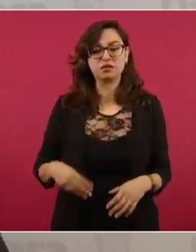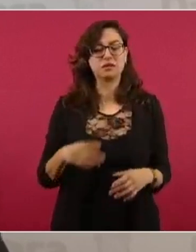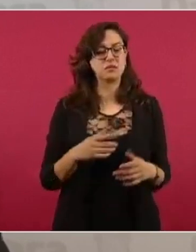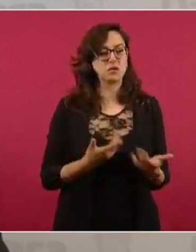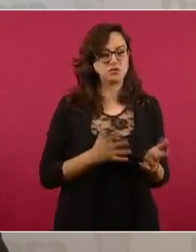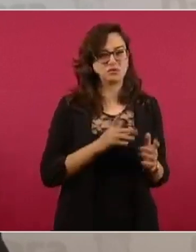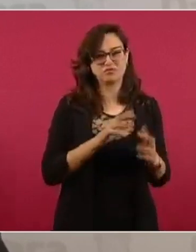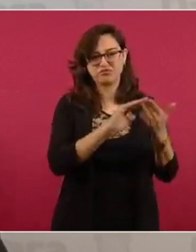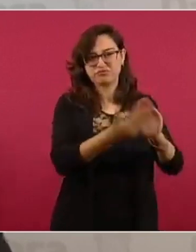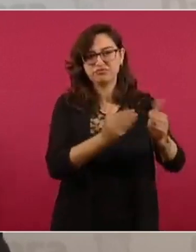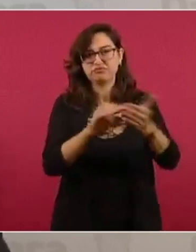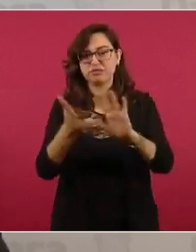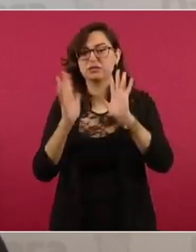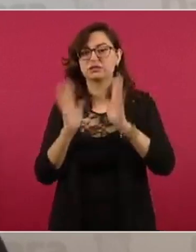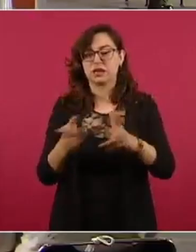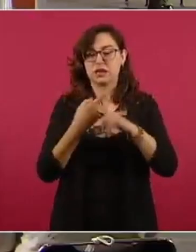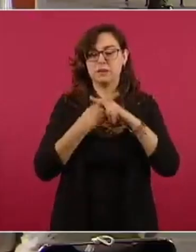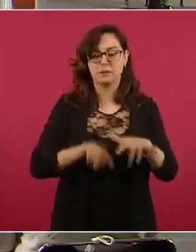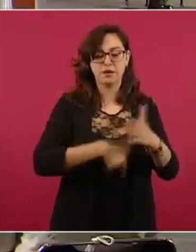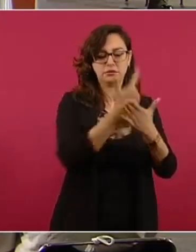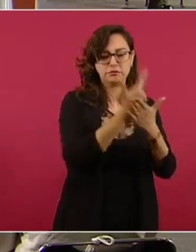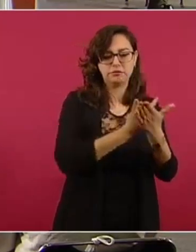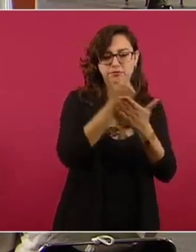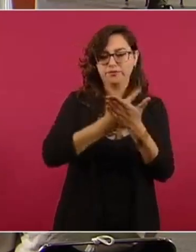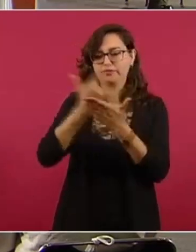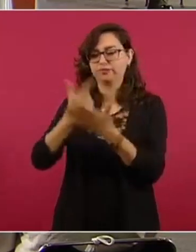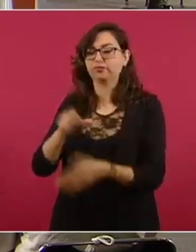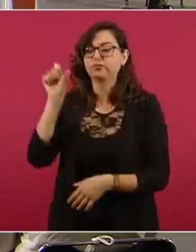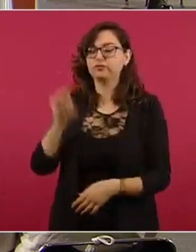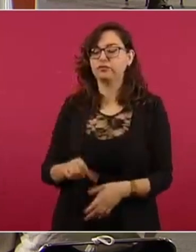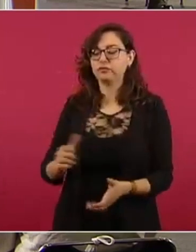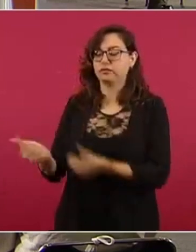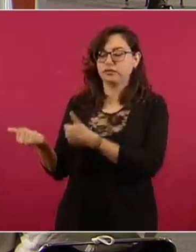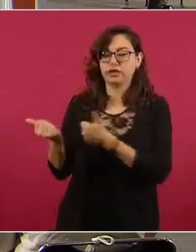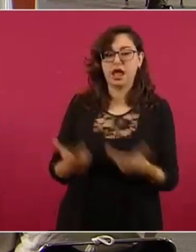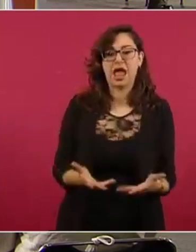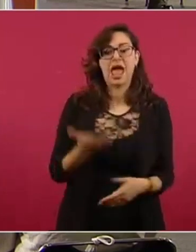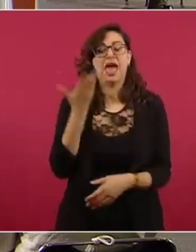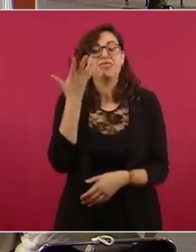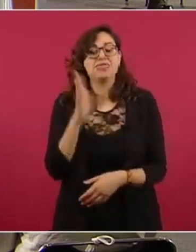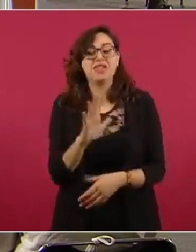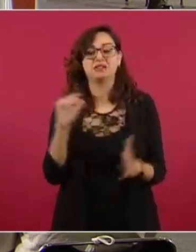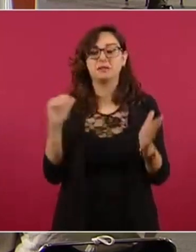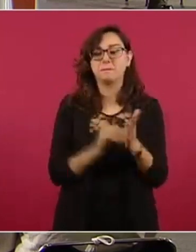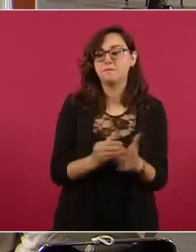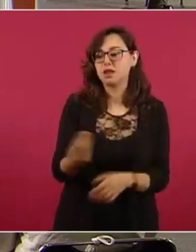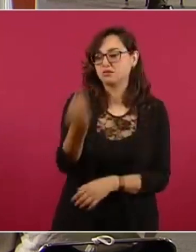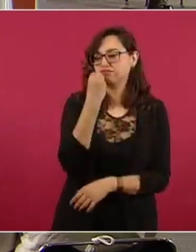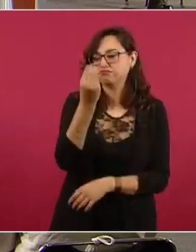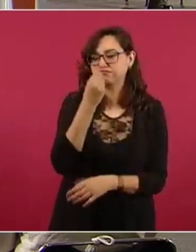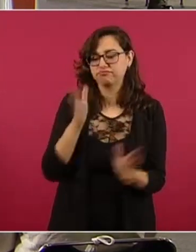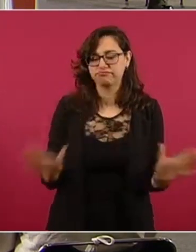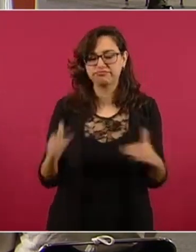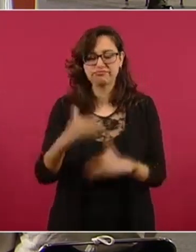y el día de hoy llegan más de 10.000 despensas que, de acuerdo a las instrucciones que usted ha dado,